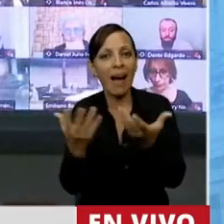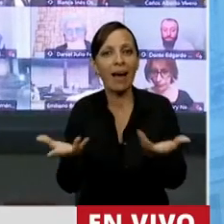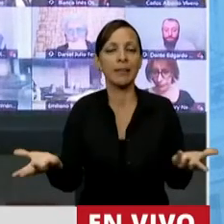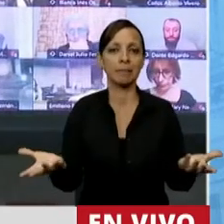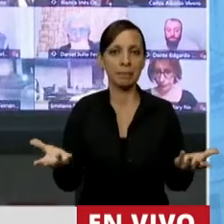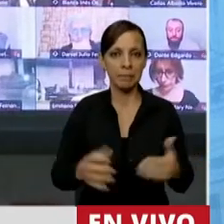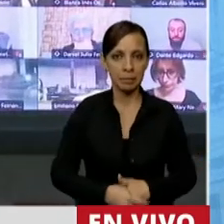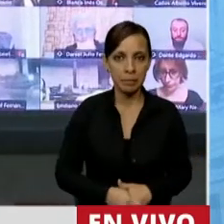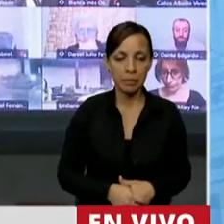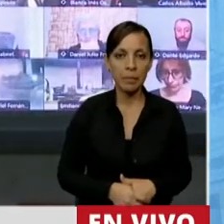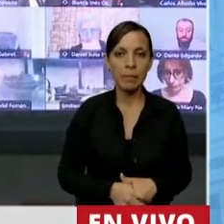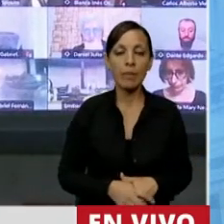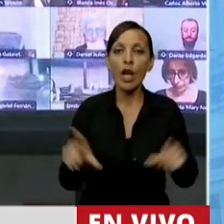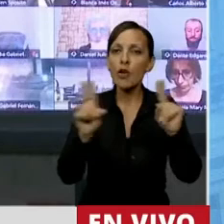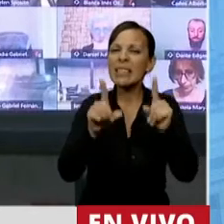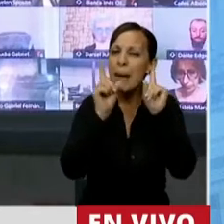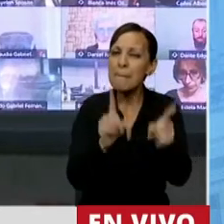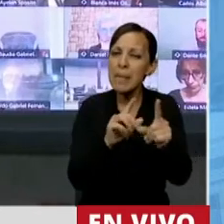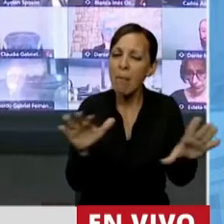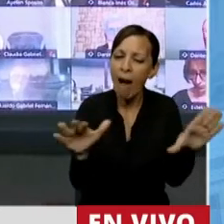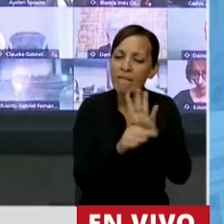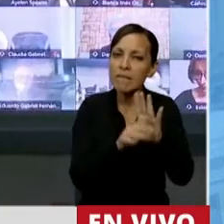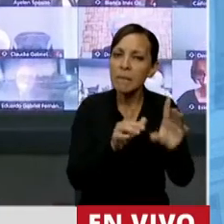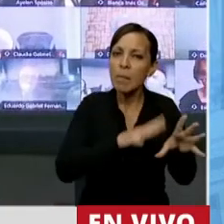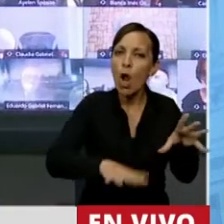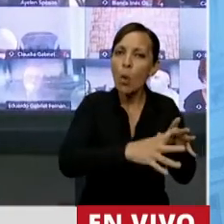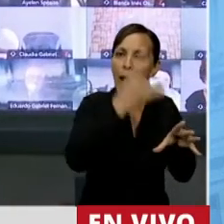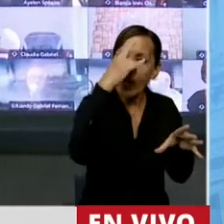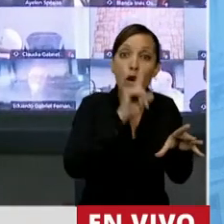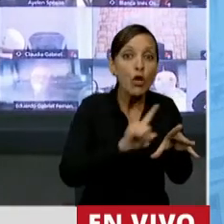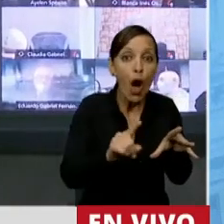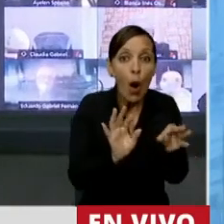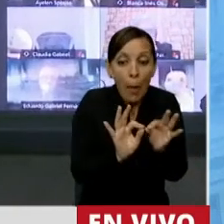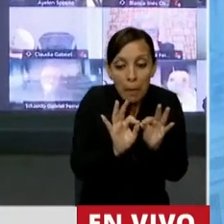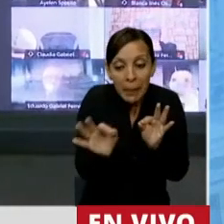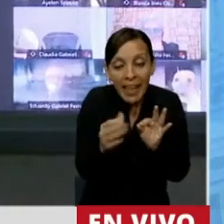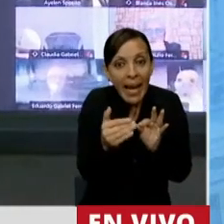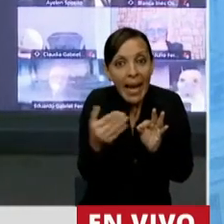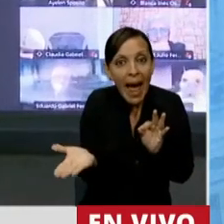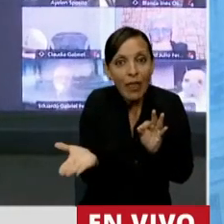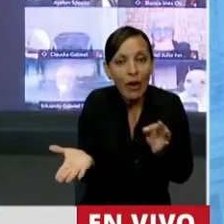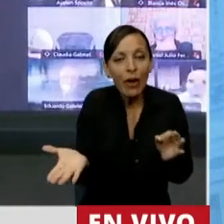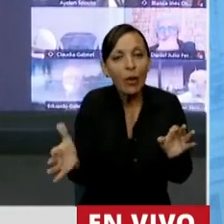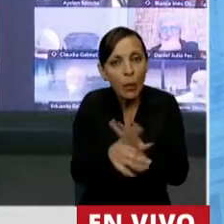no son en el lugar específico donde está el ganado, justo en el campo lindero.